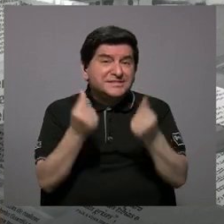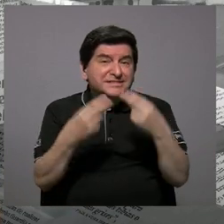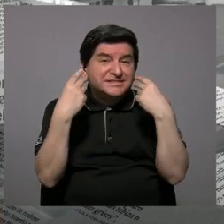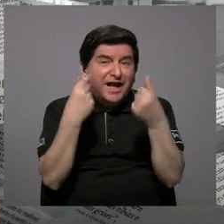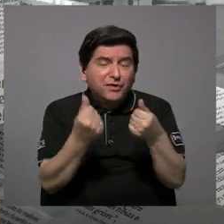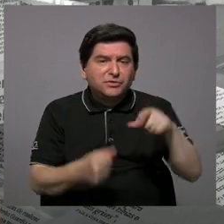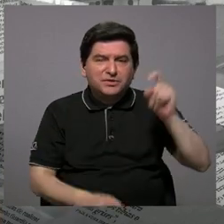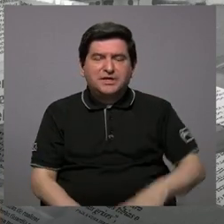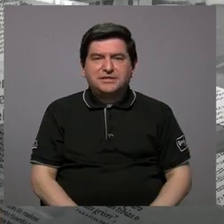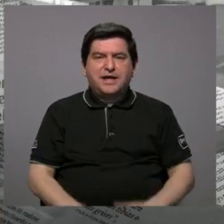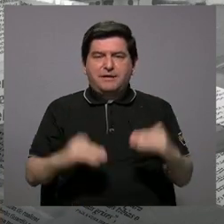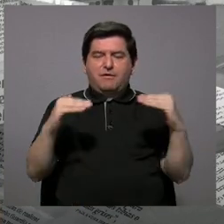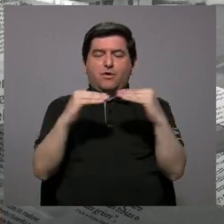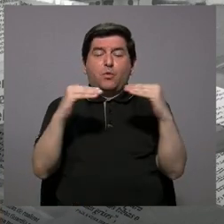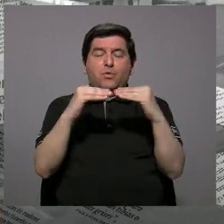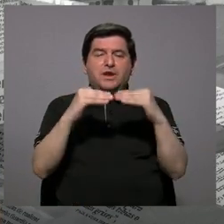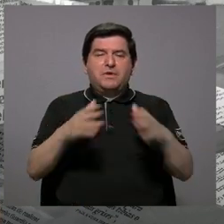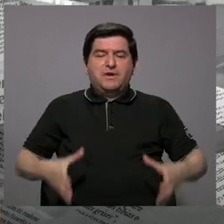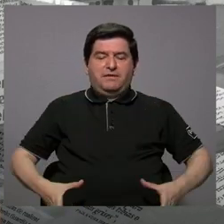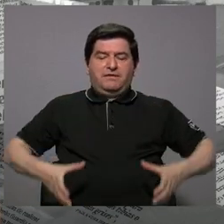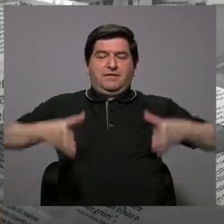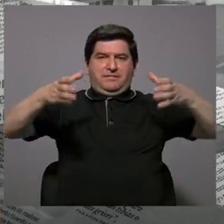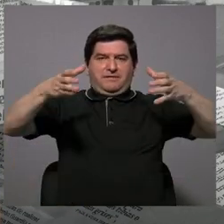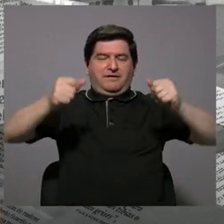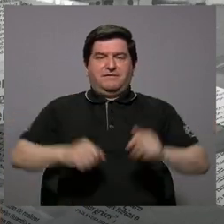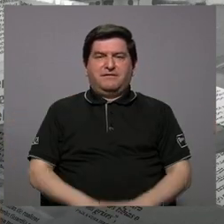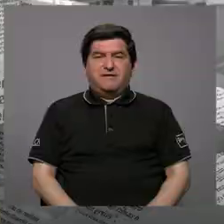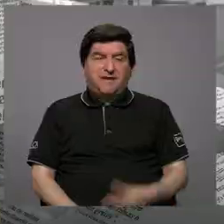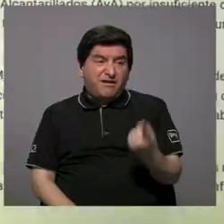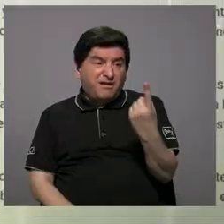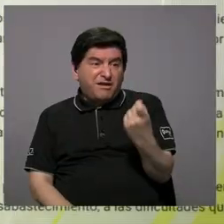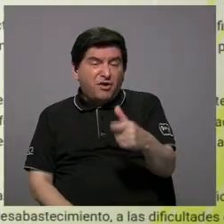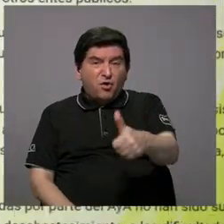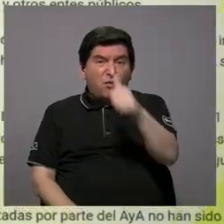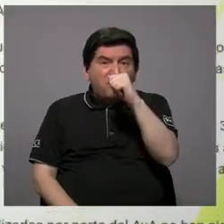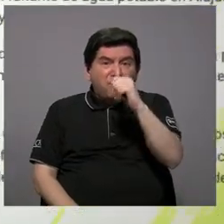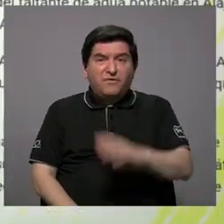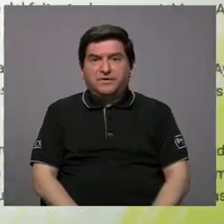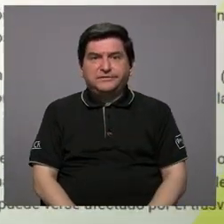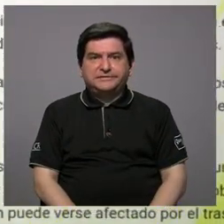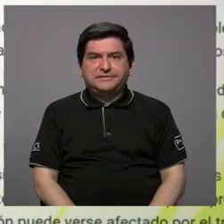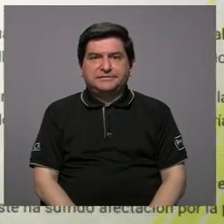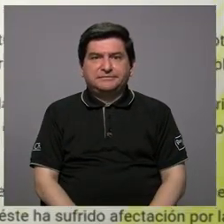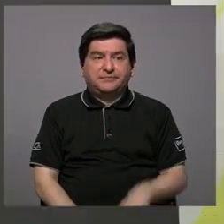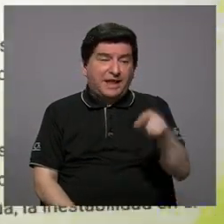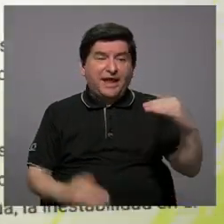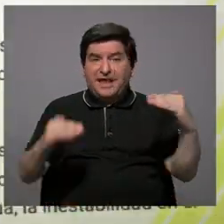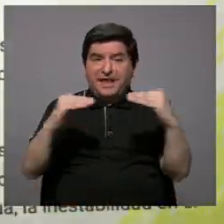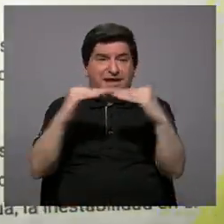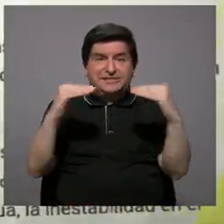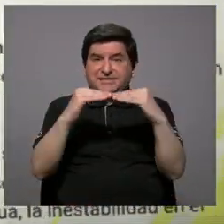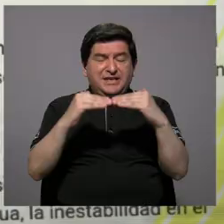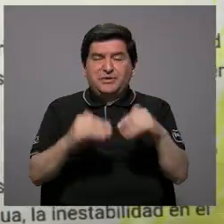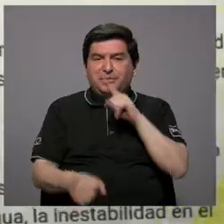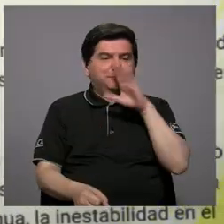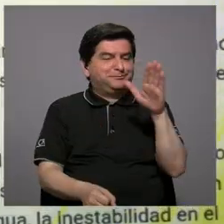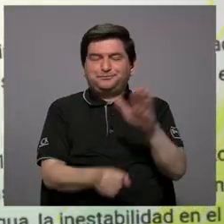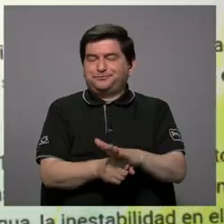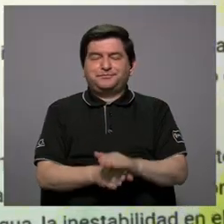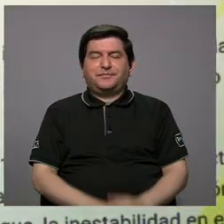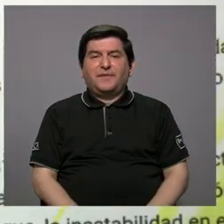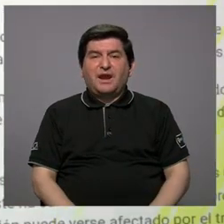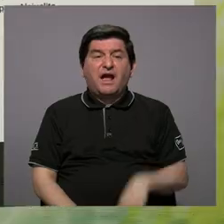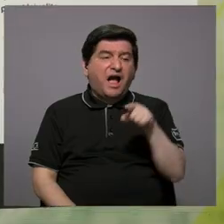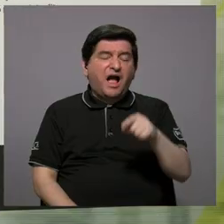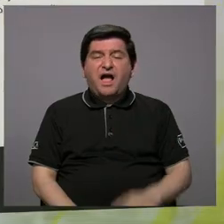necesita que tenga un nivel el tanque X. Con estas faltantes de agua evidentemente ese nivel de agua no ha llegado. Por lo tanto esa